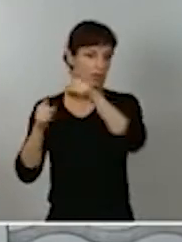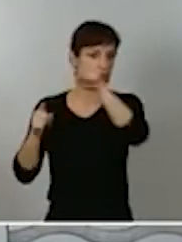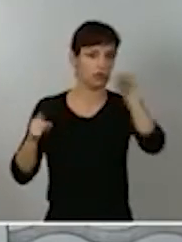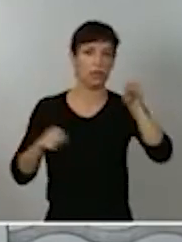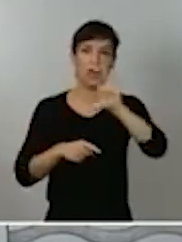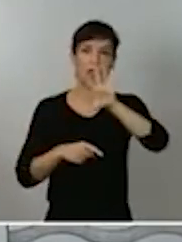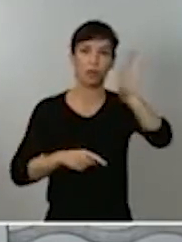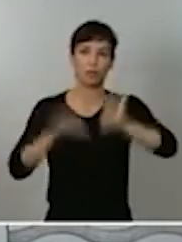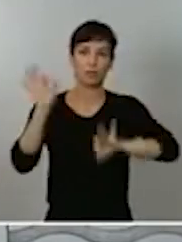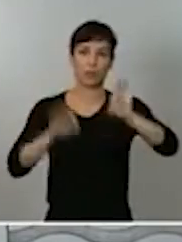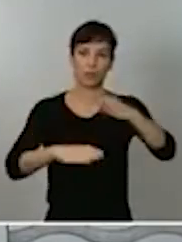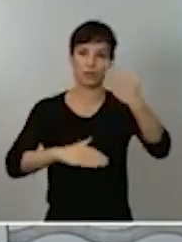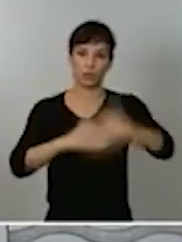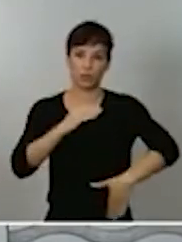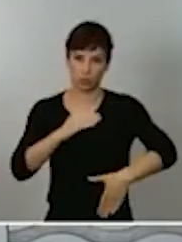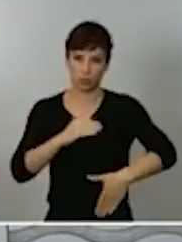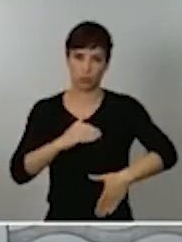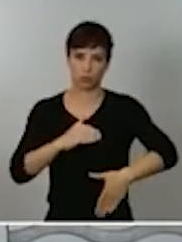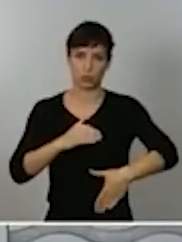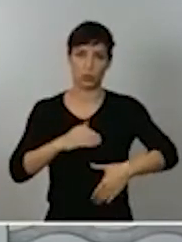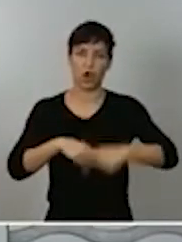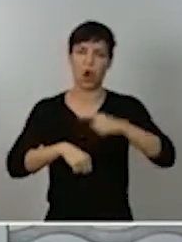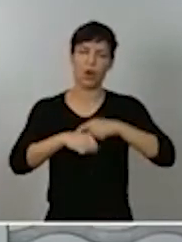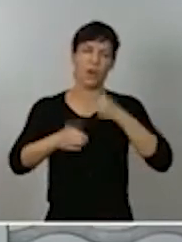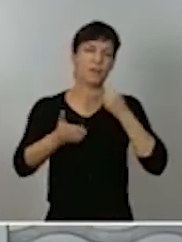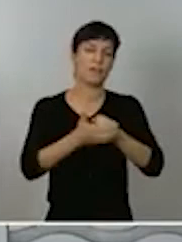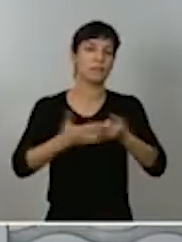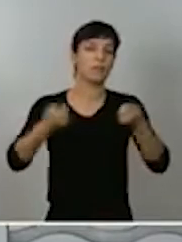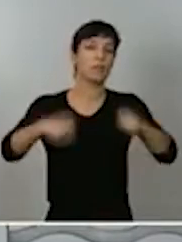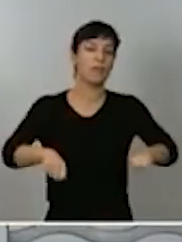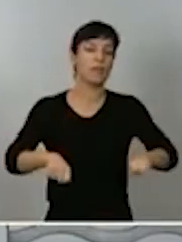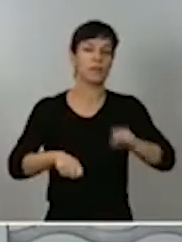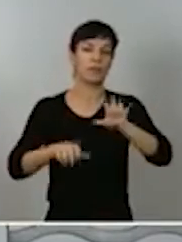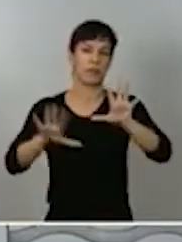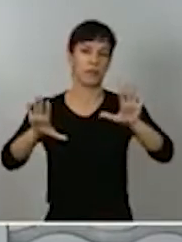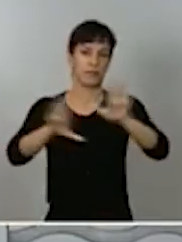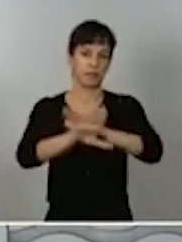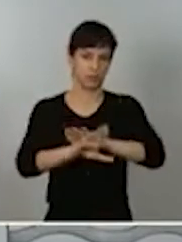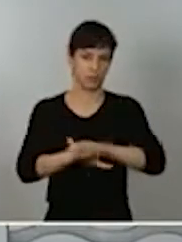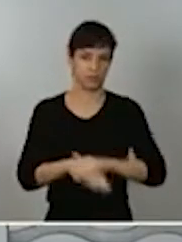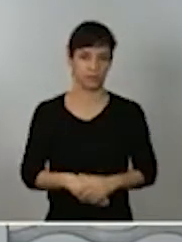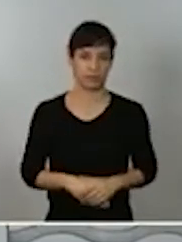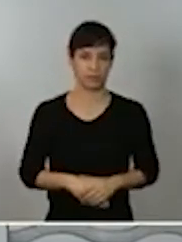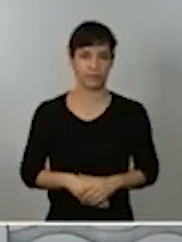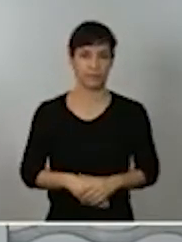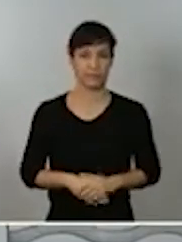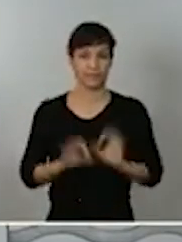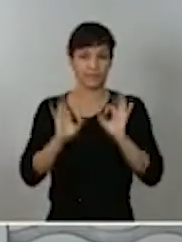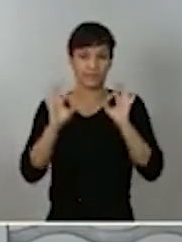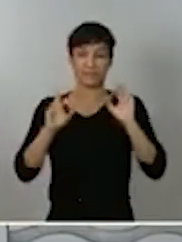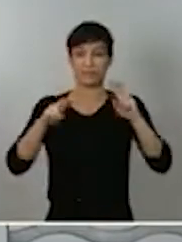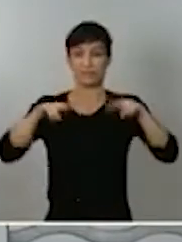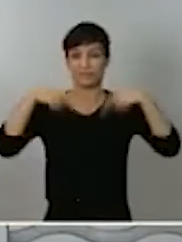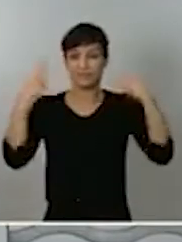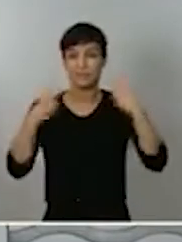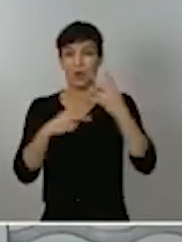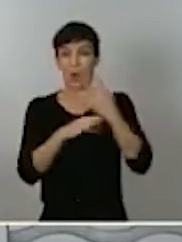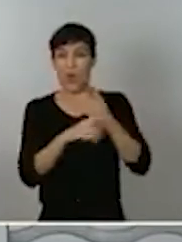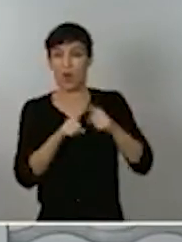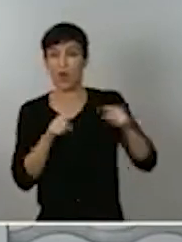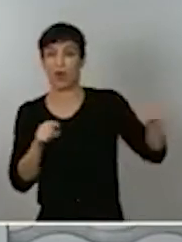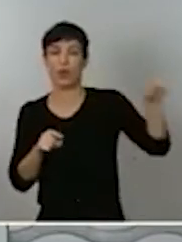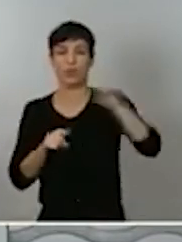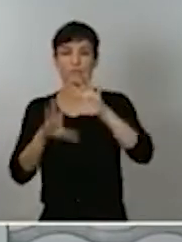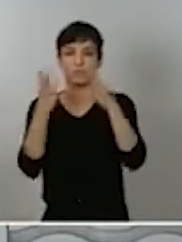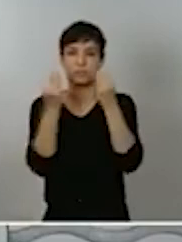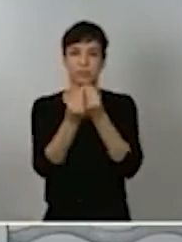y su hora máxima de cierre son las 22 horas. En el caso de los establecimientos de hostelería y juego, el aforo se limita al 50